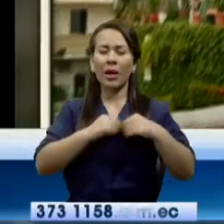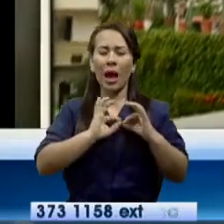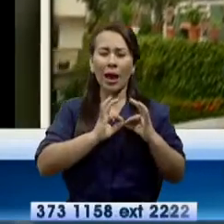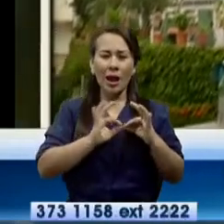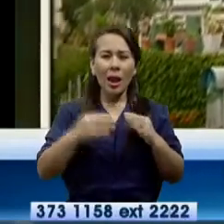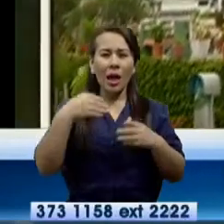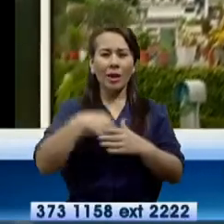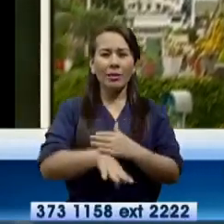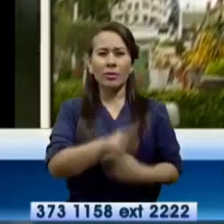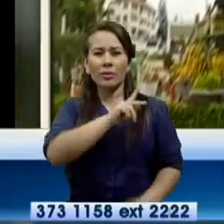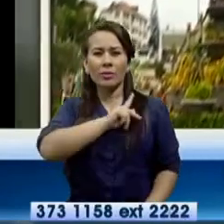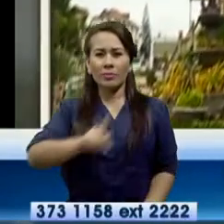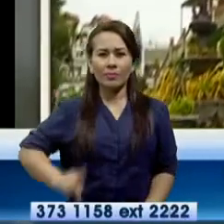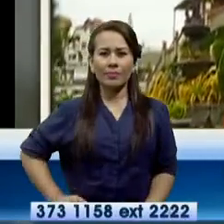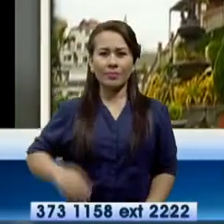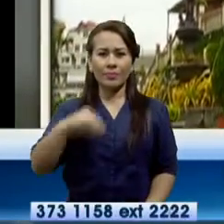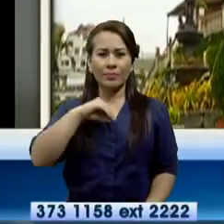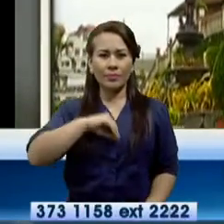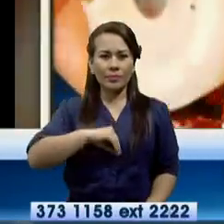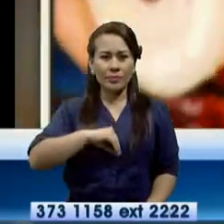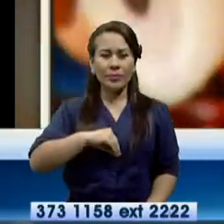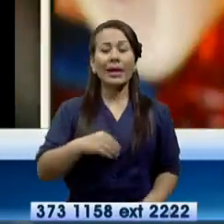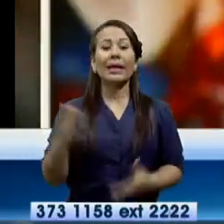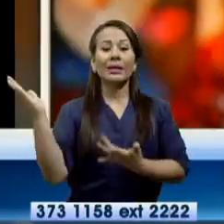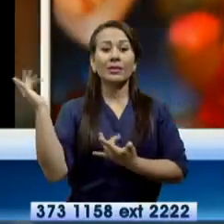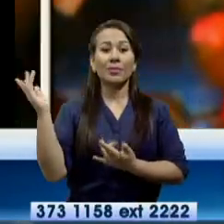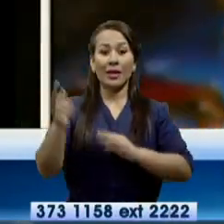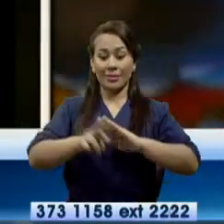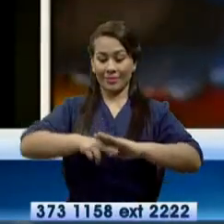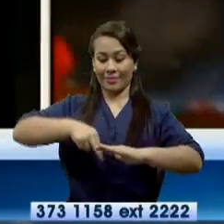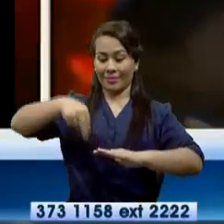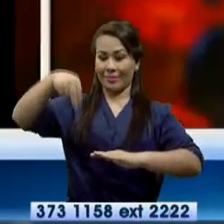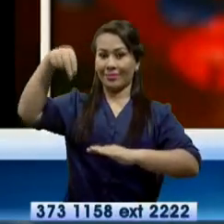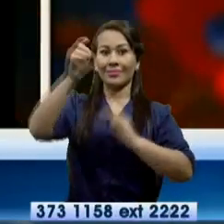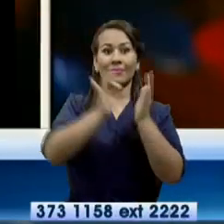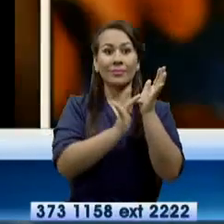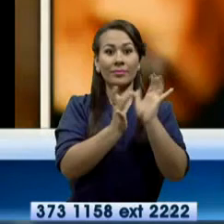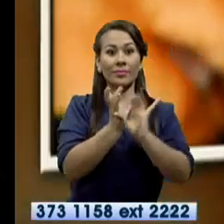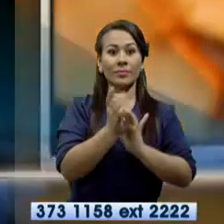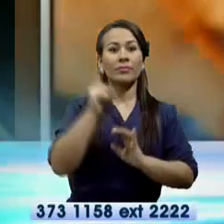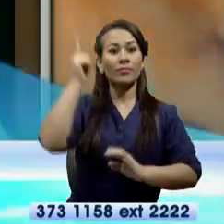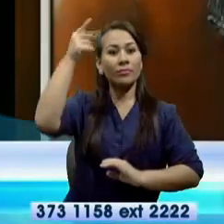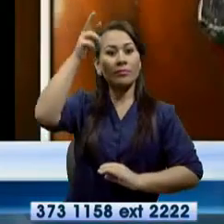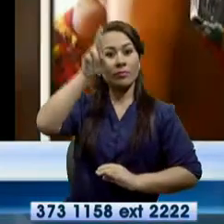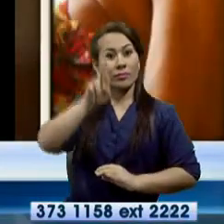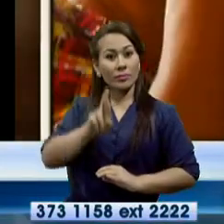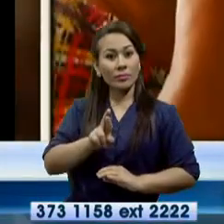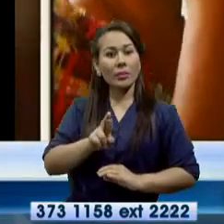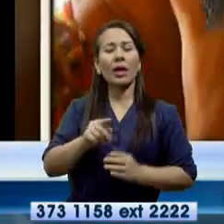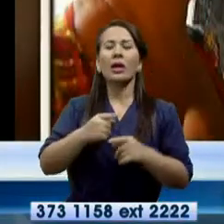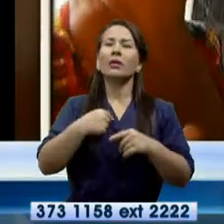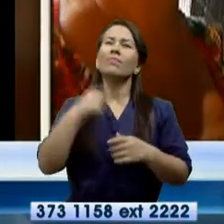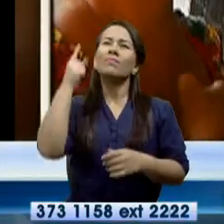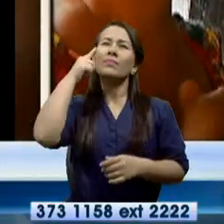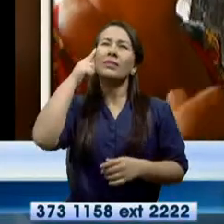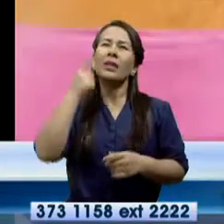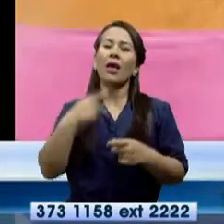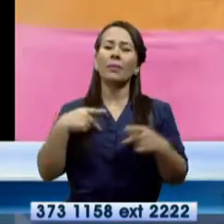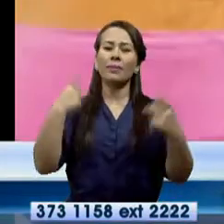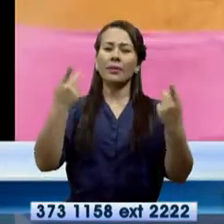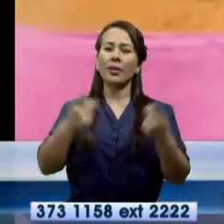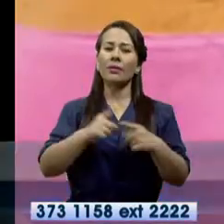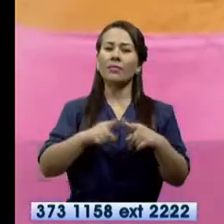nombrar la fe en la resurrección del Señor que nos hace estar en nosotros, en nosotros, una vida diferente, una vida nueva.